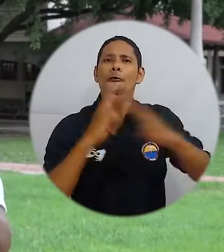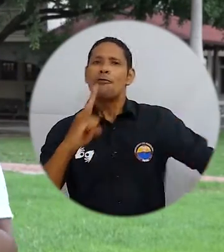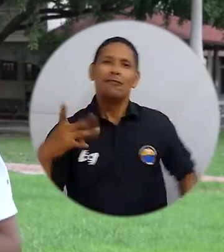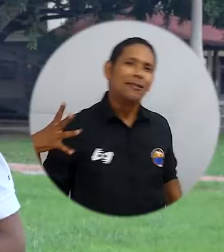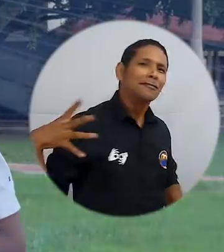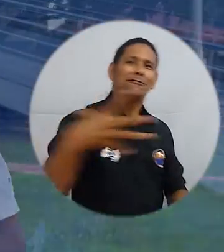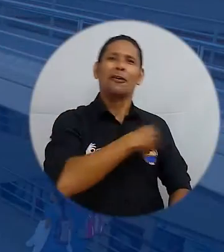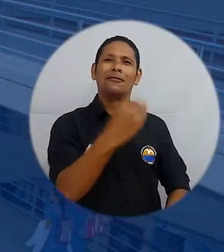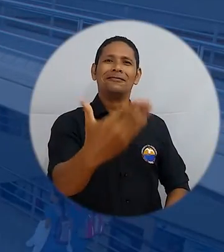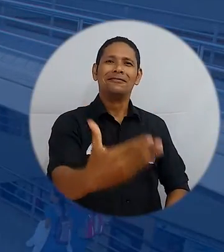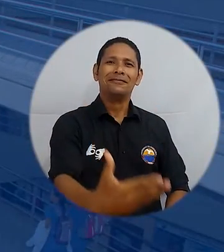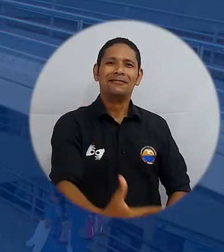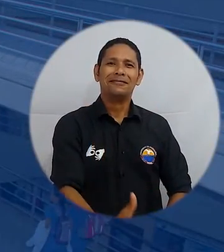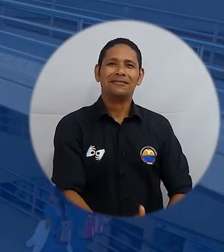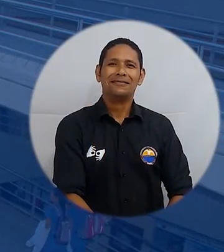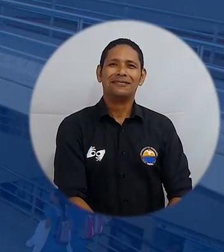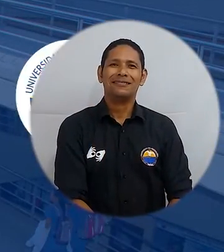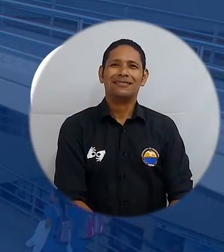querida Universidad del Magdalena.